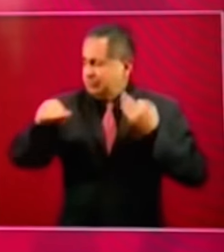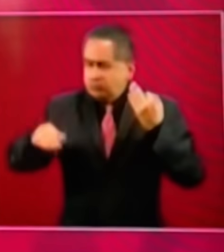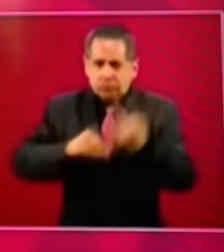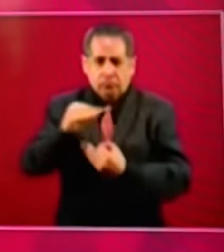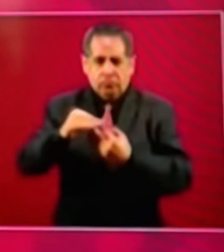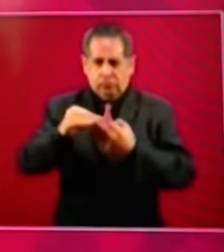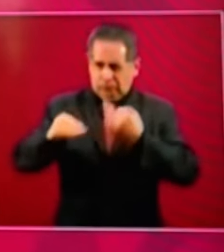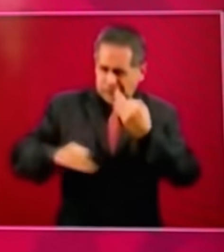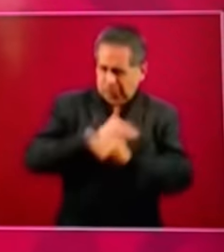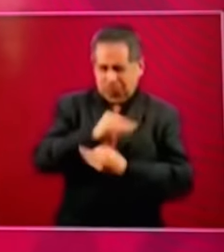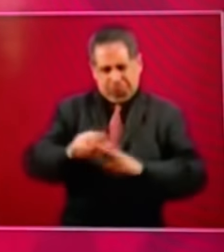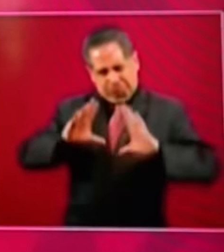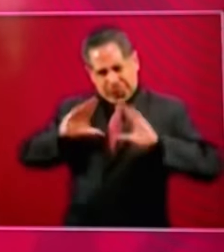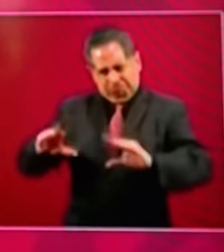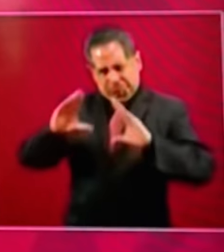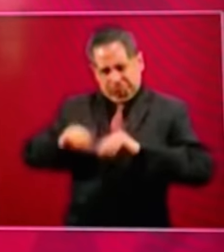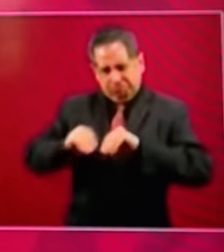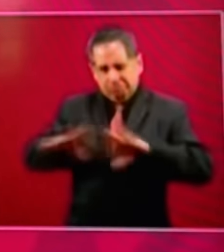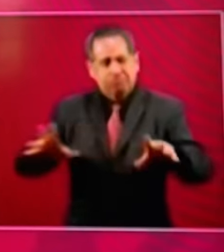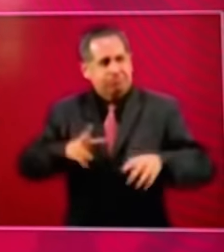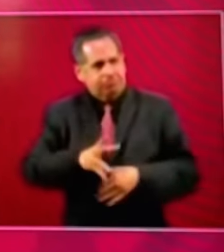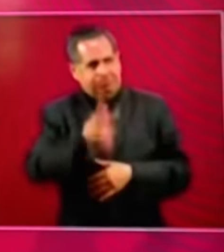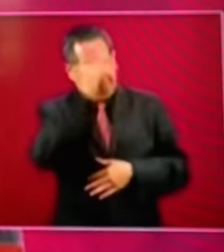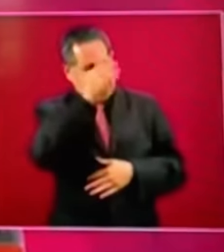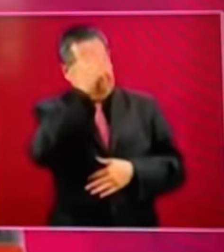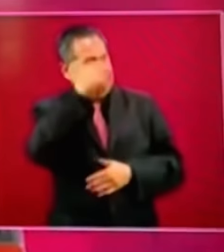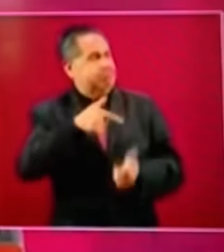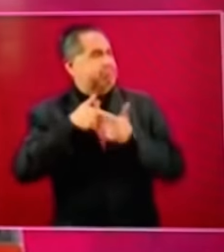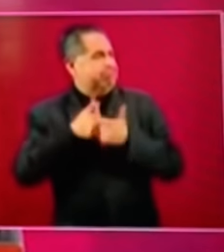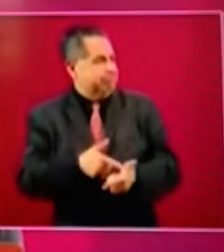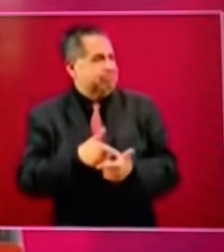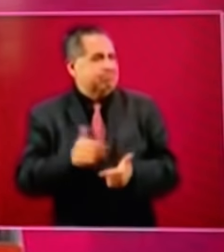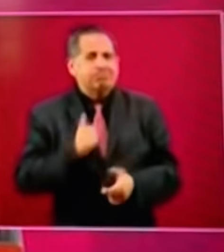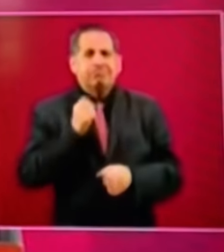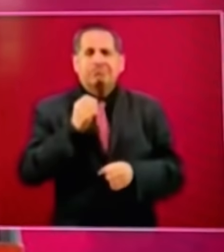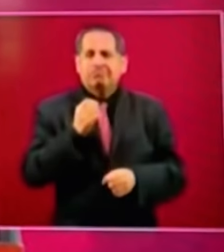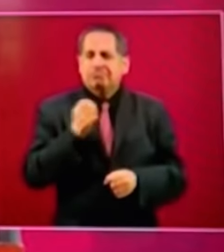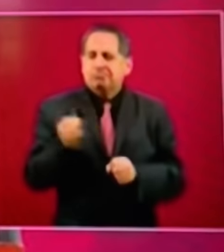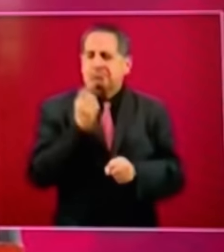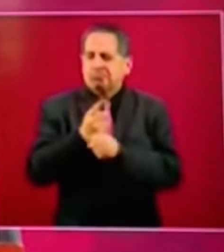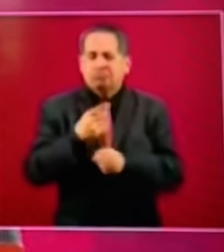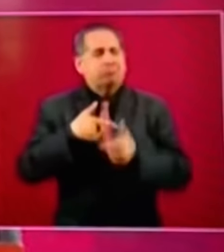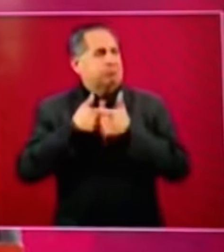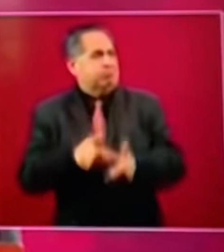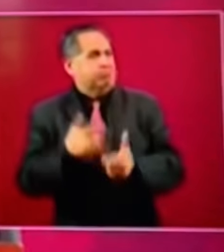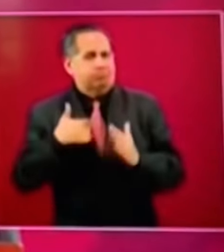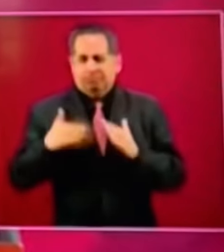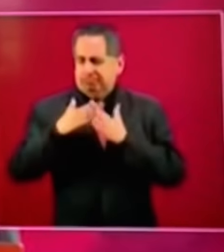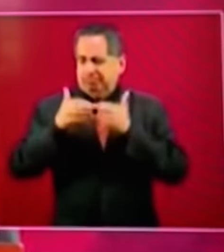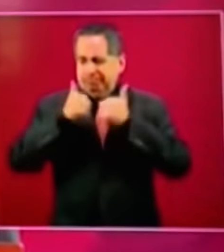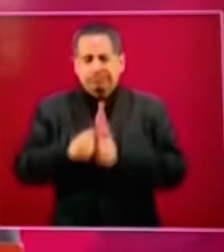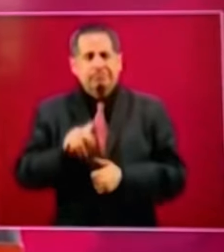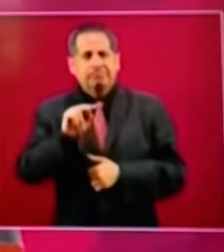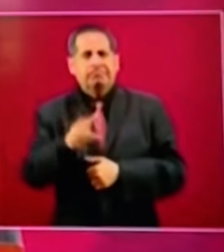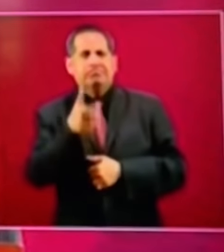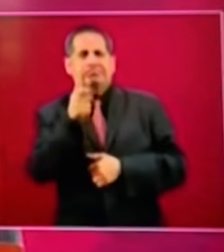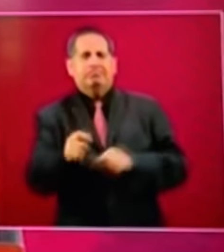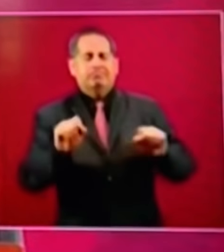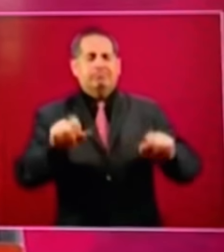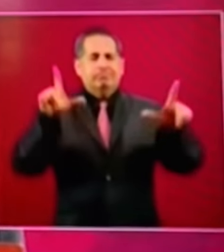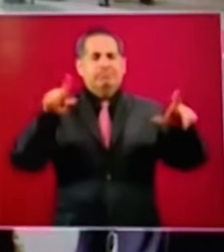y todos tengan la posibilidad de continuar sus estudios en la seguridad de su casa desde la pantalla de su televisor